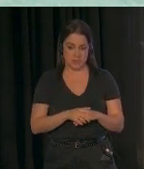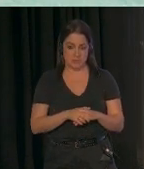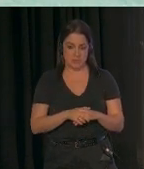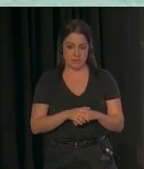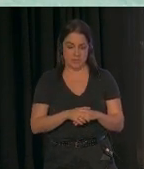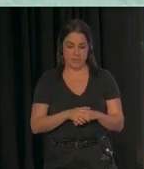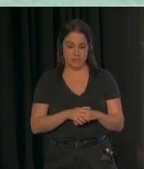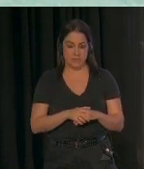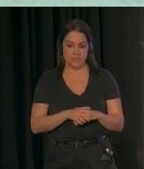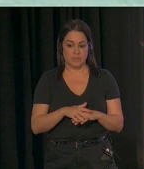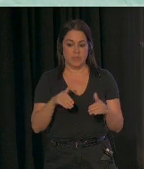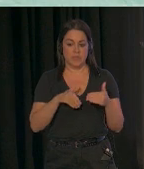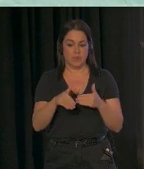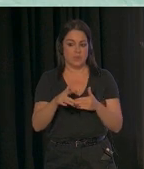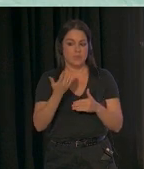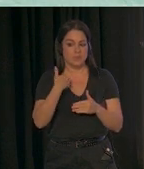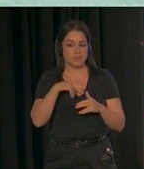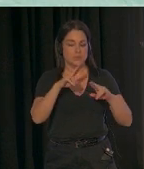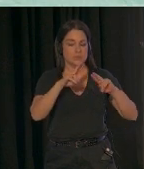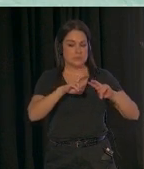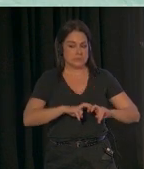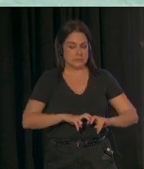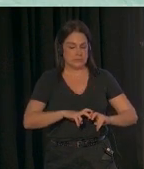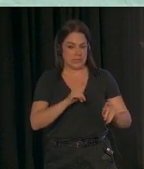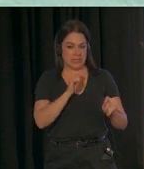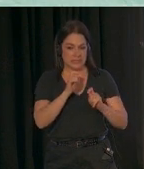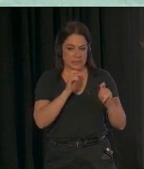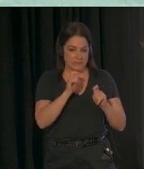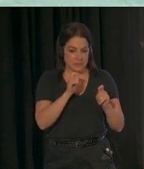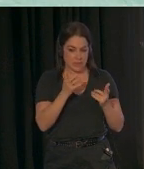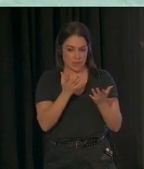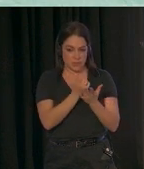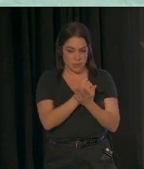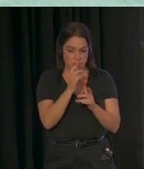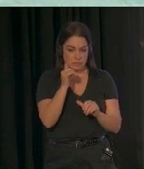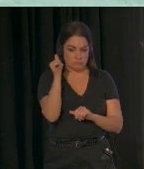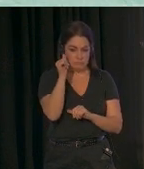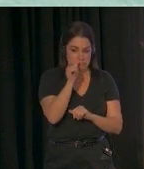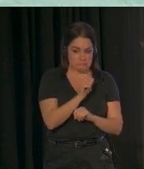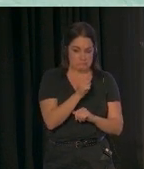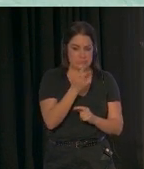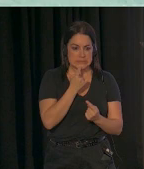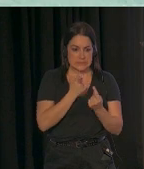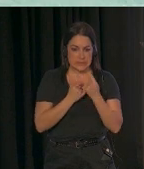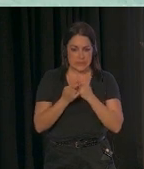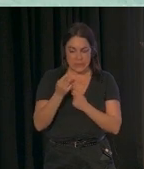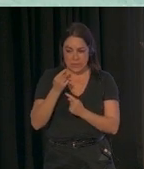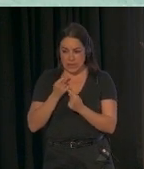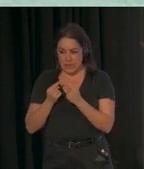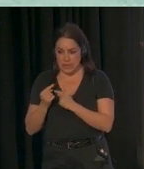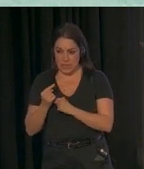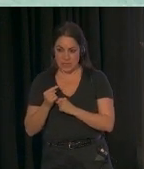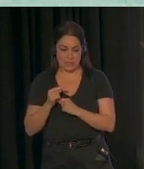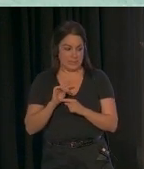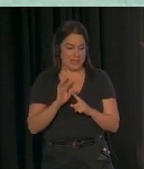Y cuando analizamos las entrevistas y lo que nos decían, encontramos tres